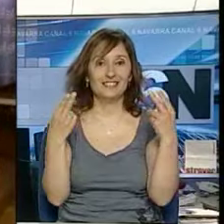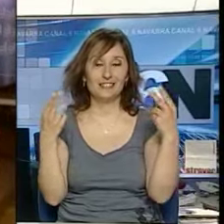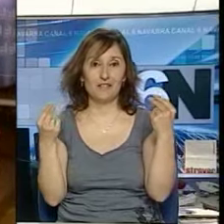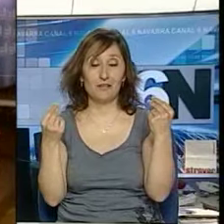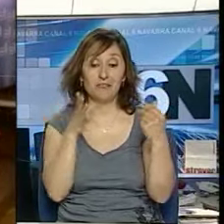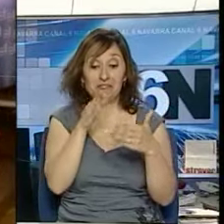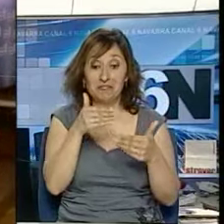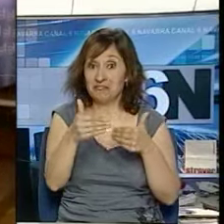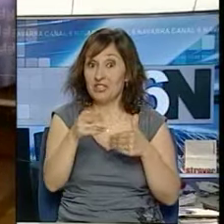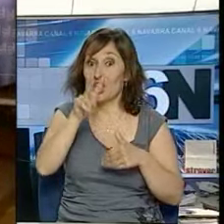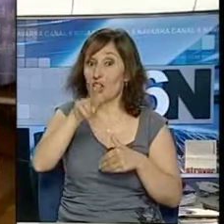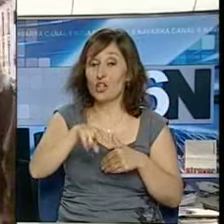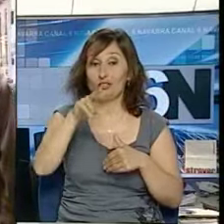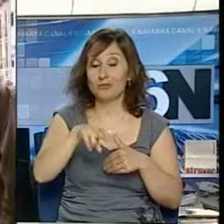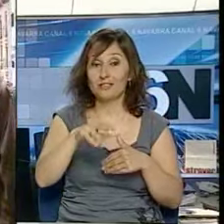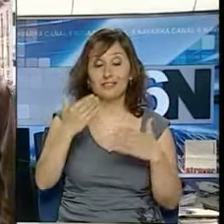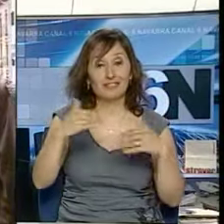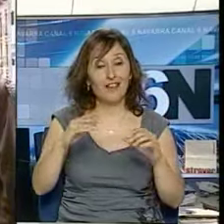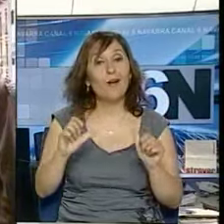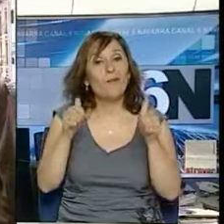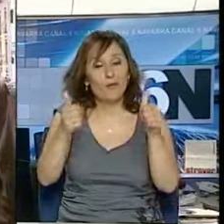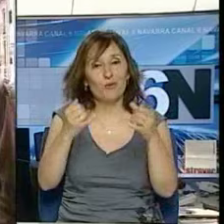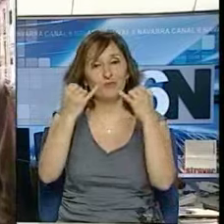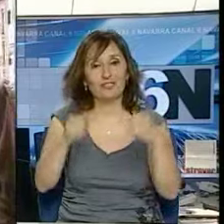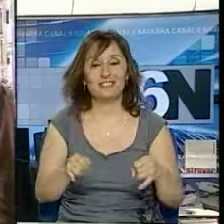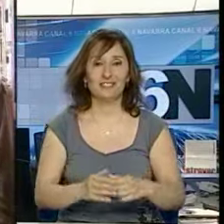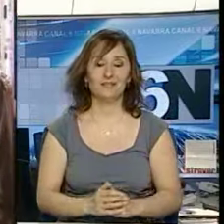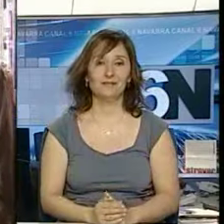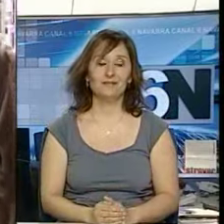poco más de dos meses para que den comienzo las fiestas de San Fermín.